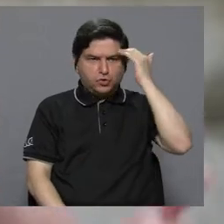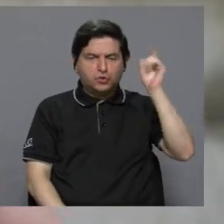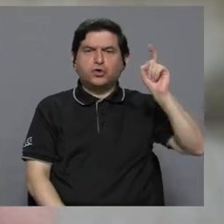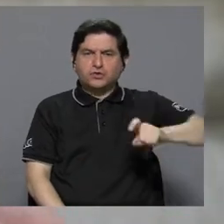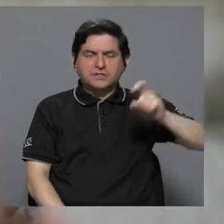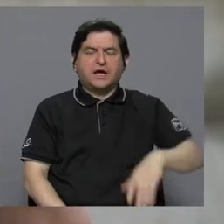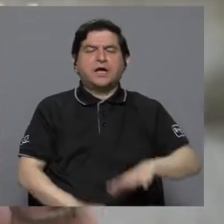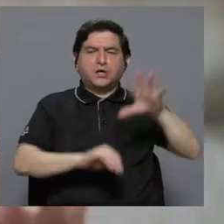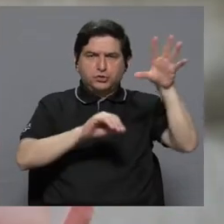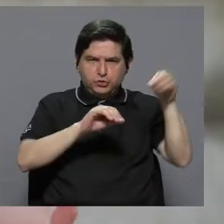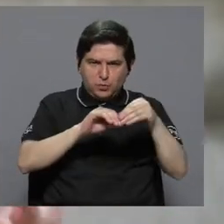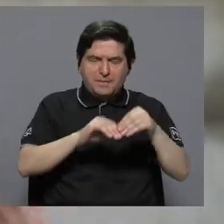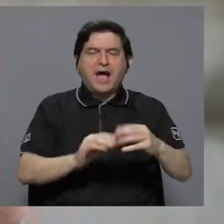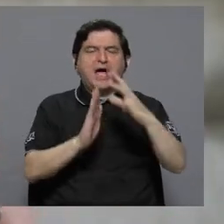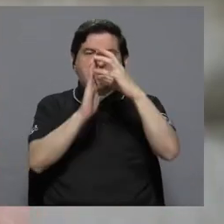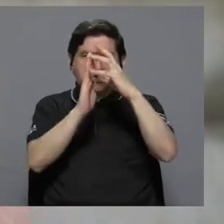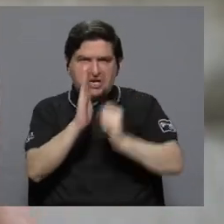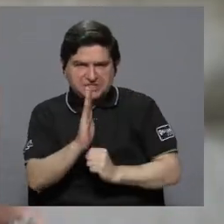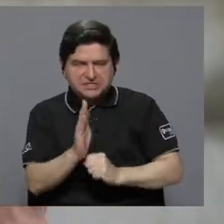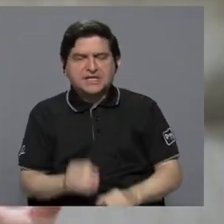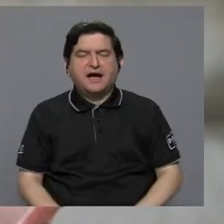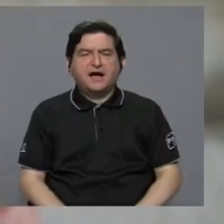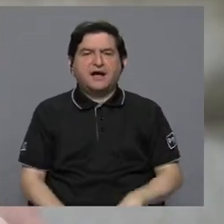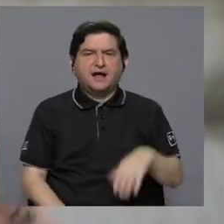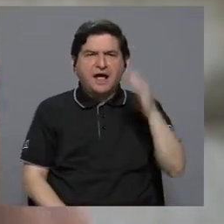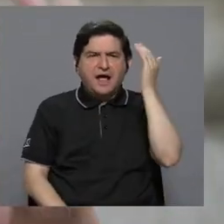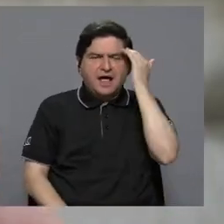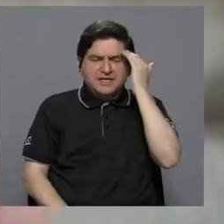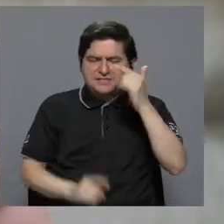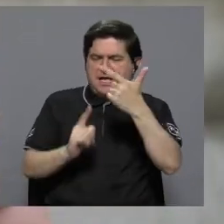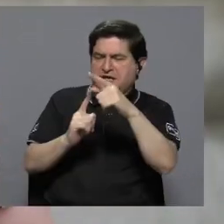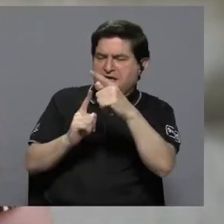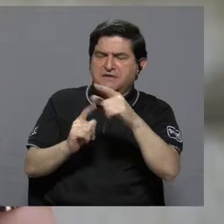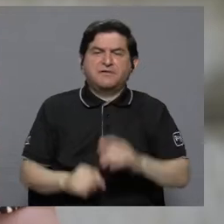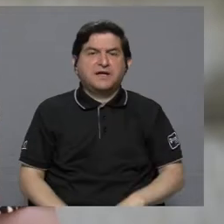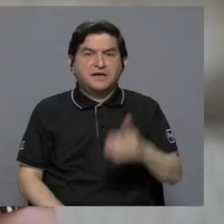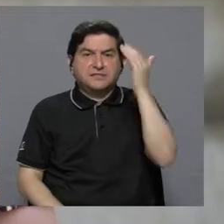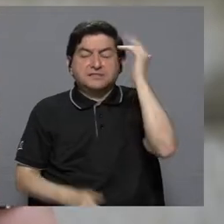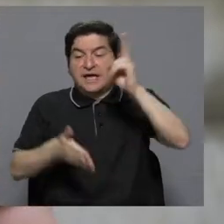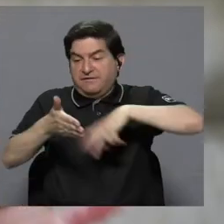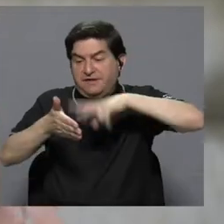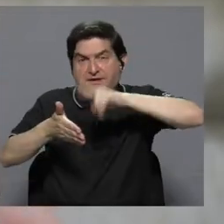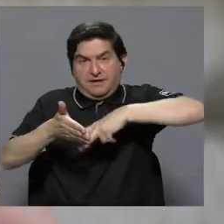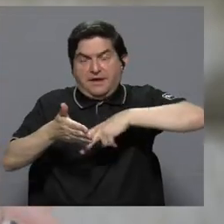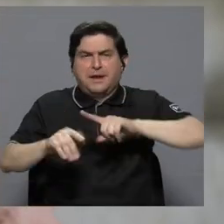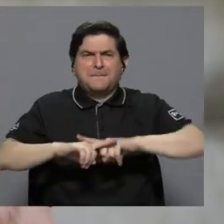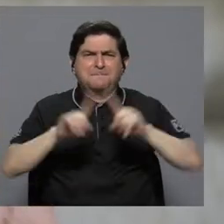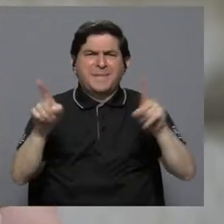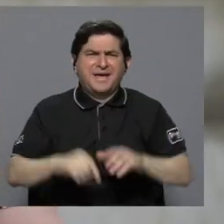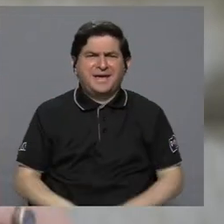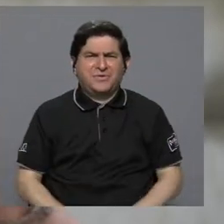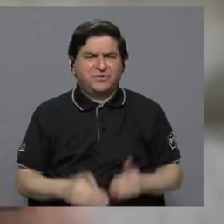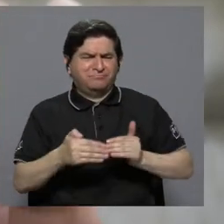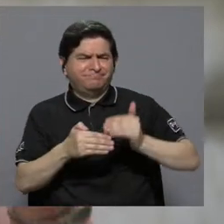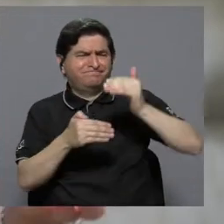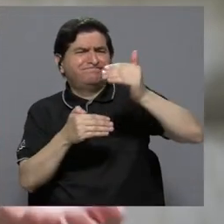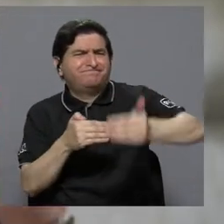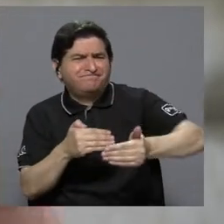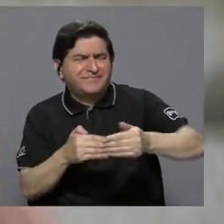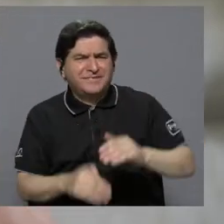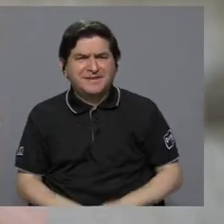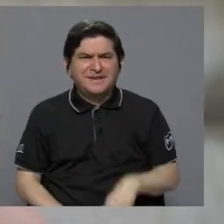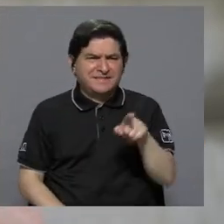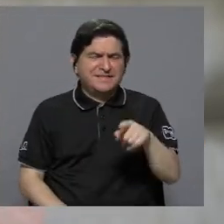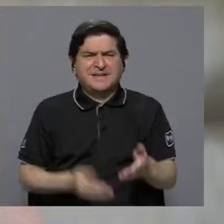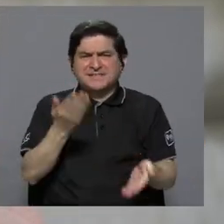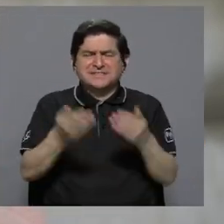sumar, tenemos que saber restar, tenemos que reconocer las letras, tenemos que saber leer, pero más allá de esa